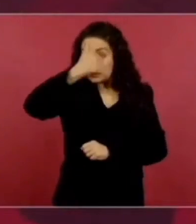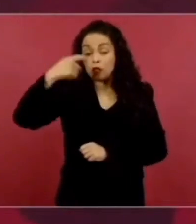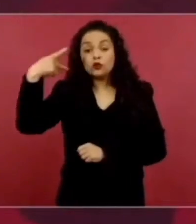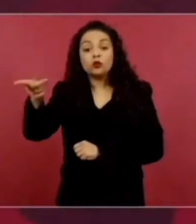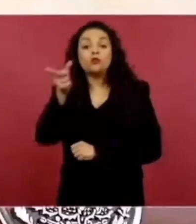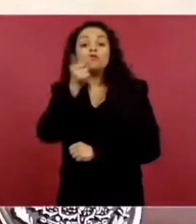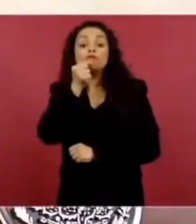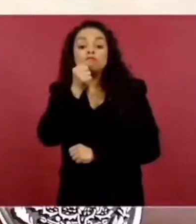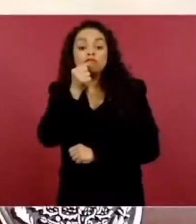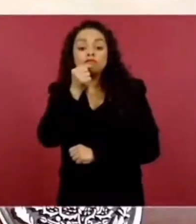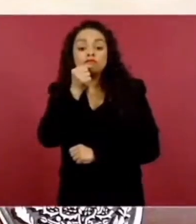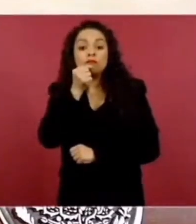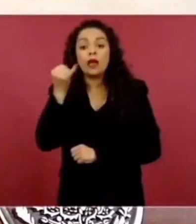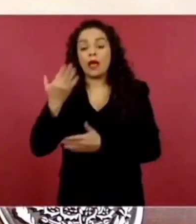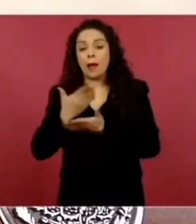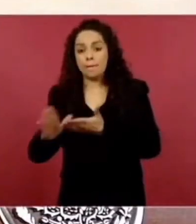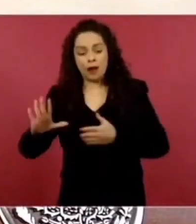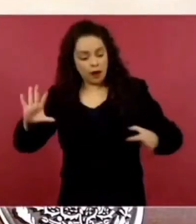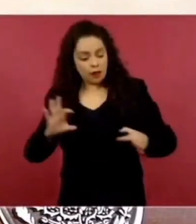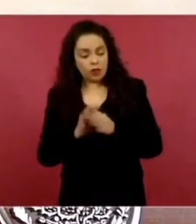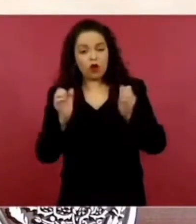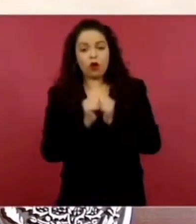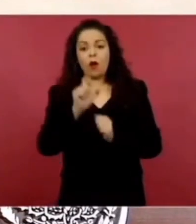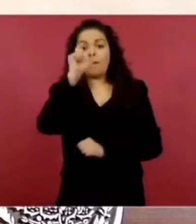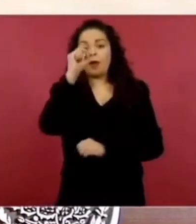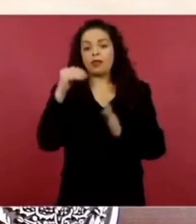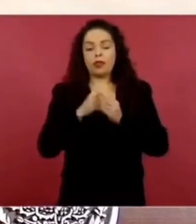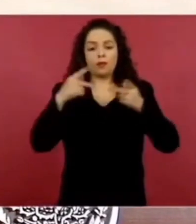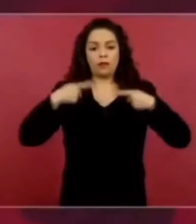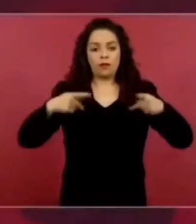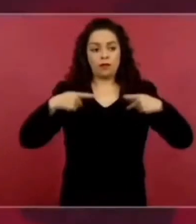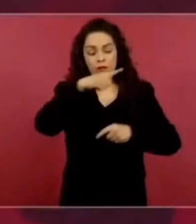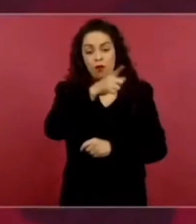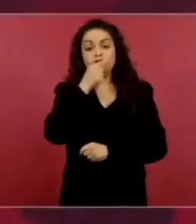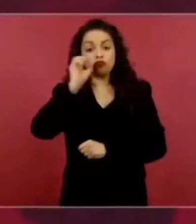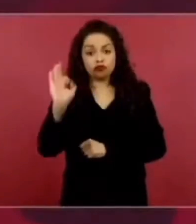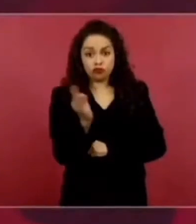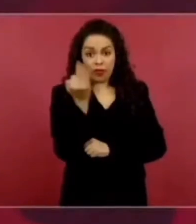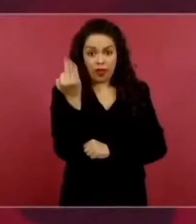Federal sin cuarteles.